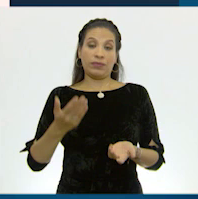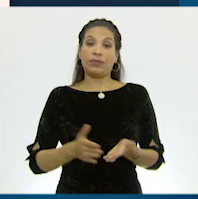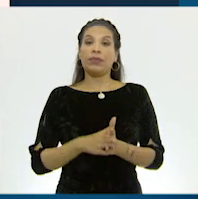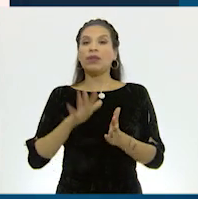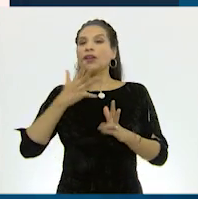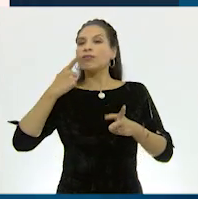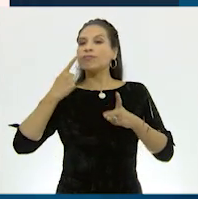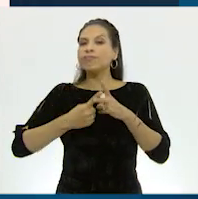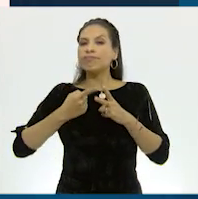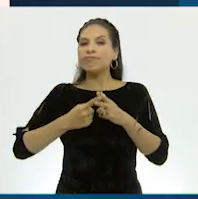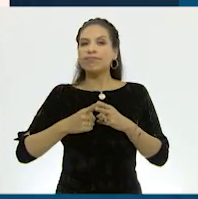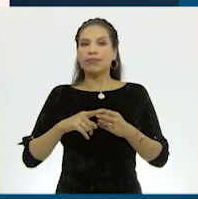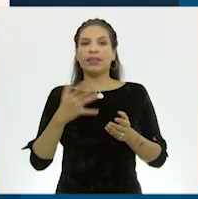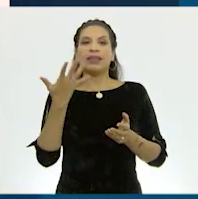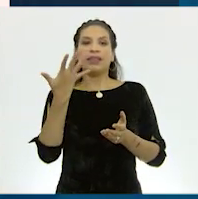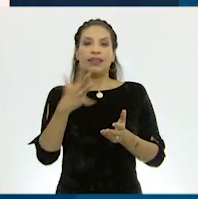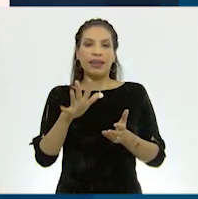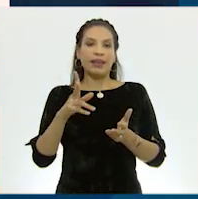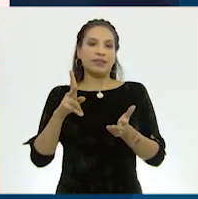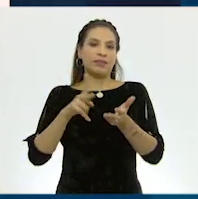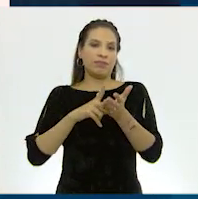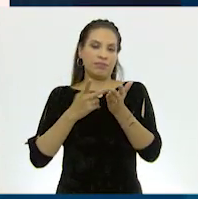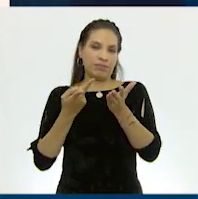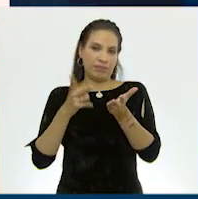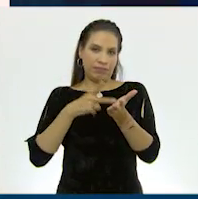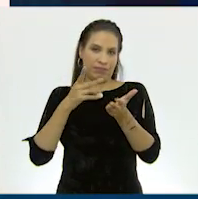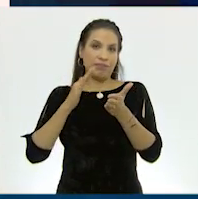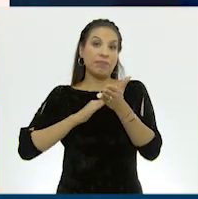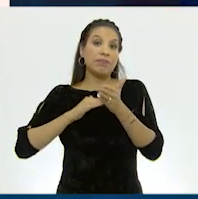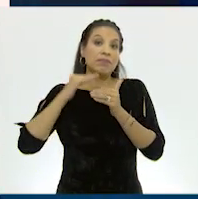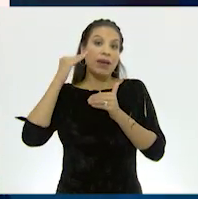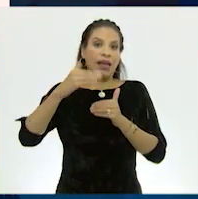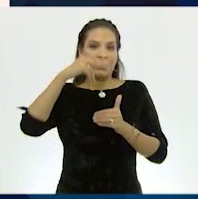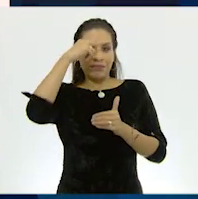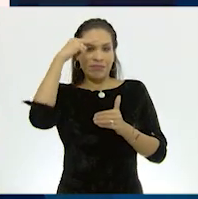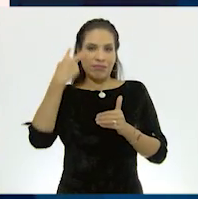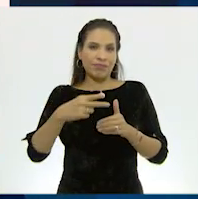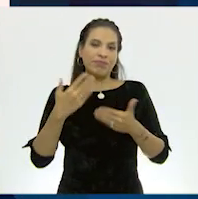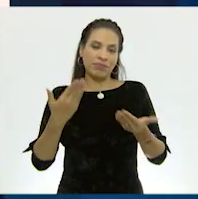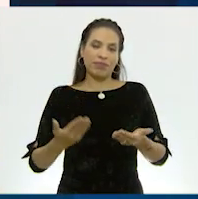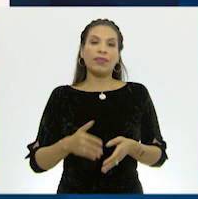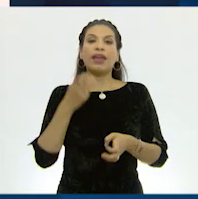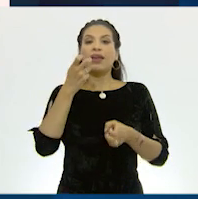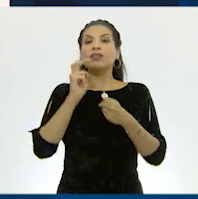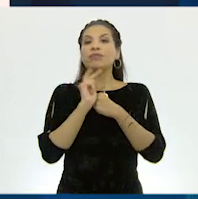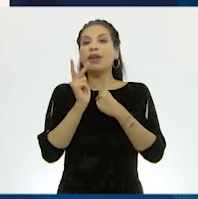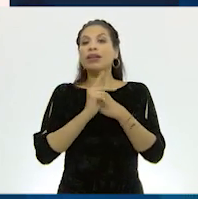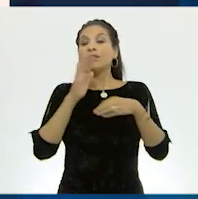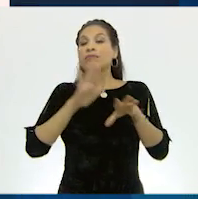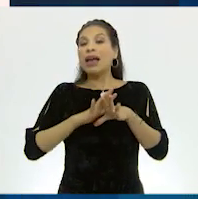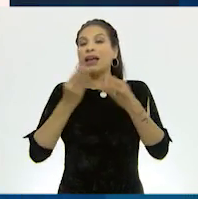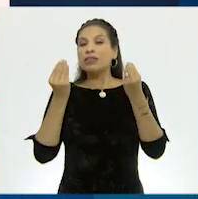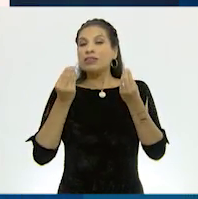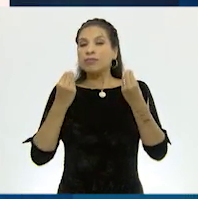En promedio es 10 veces la población de México. Así es. Estos países son los más poblados del mundo.